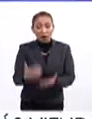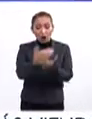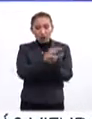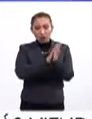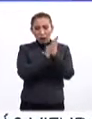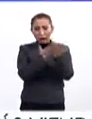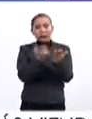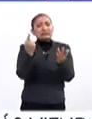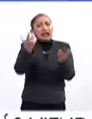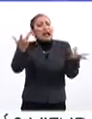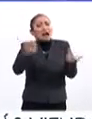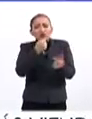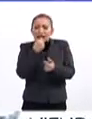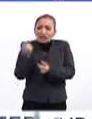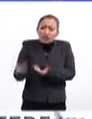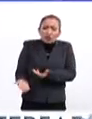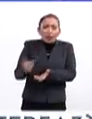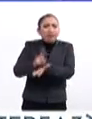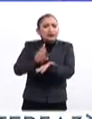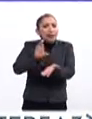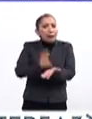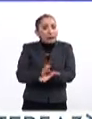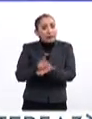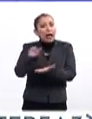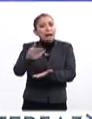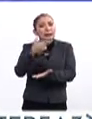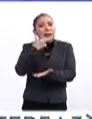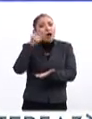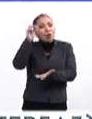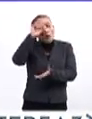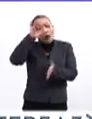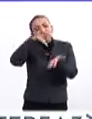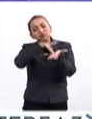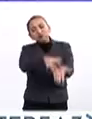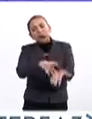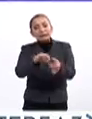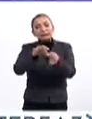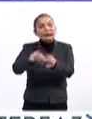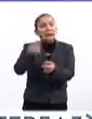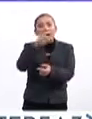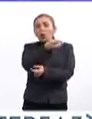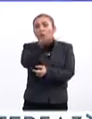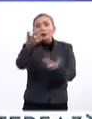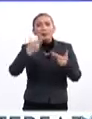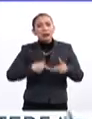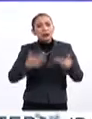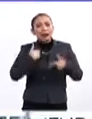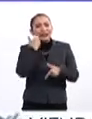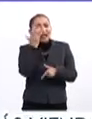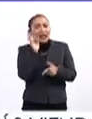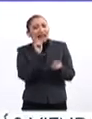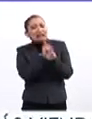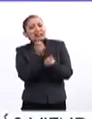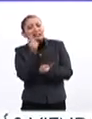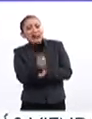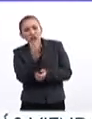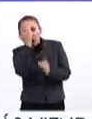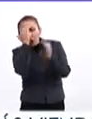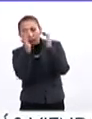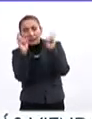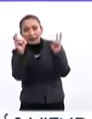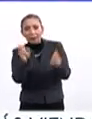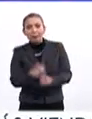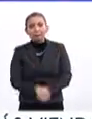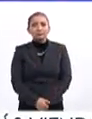colección ¿Qué hago con un niño con discapacidad? funciona como un apoyo y guía para cualquier persona que quiera acercarse a conocer